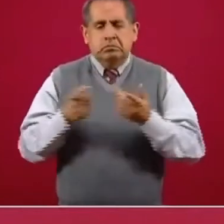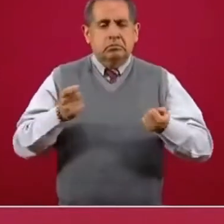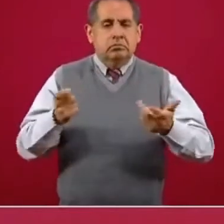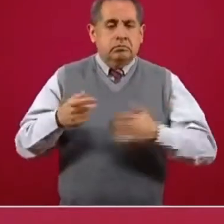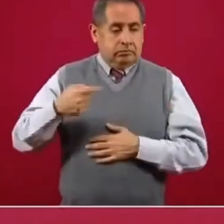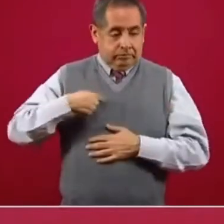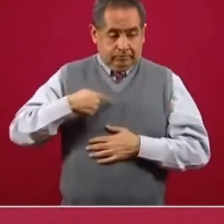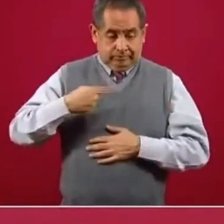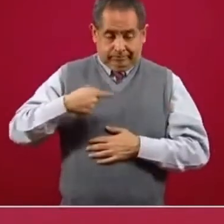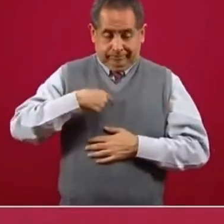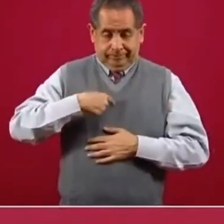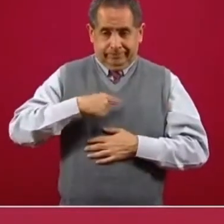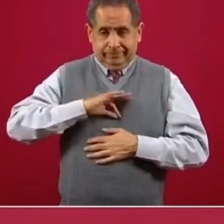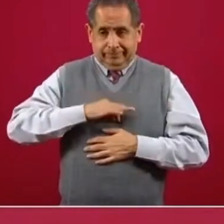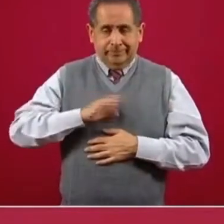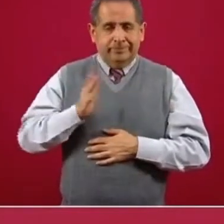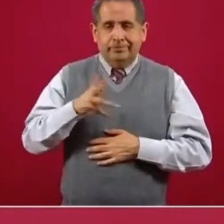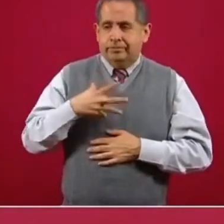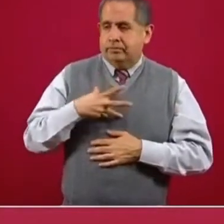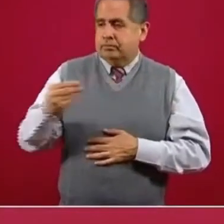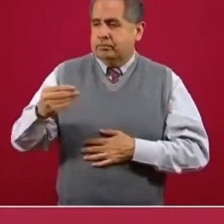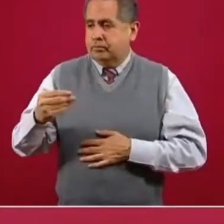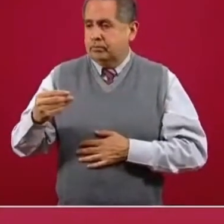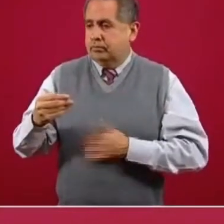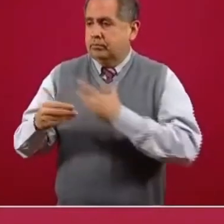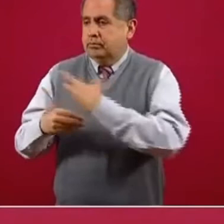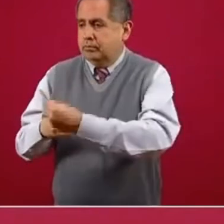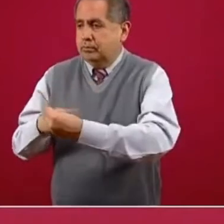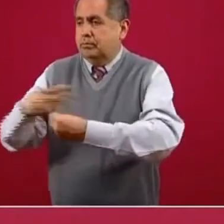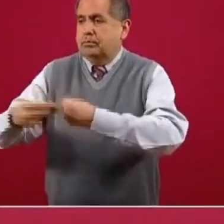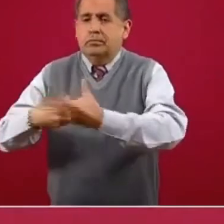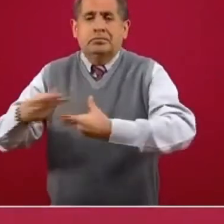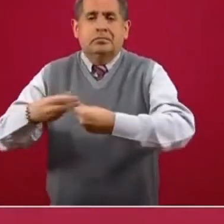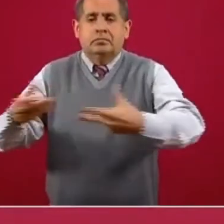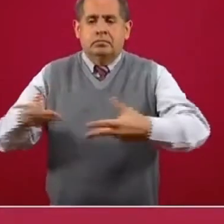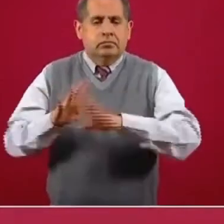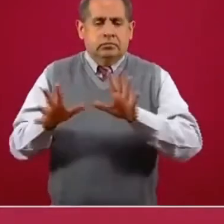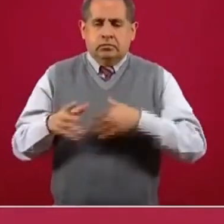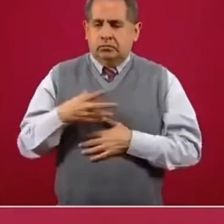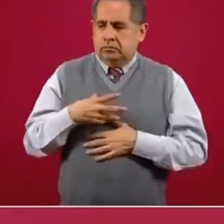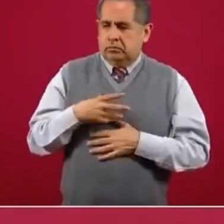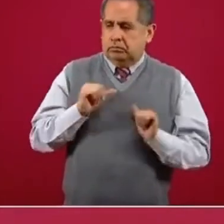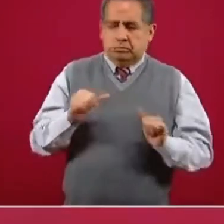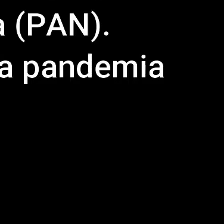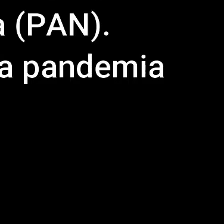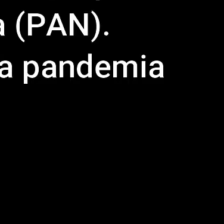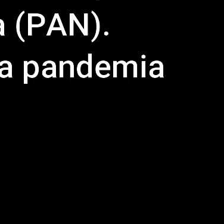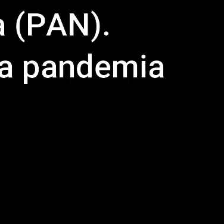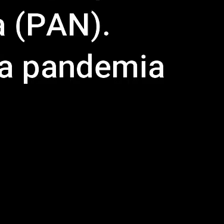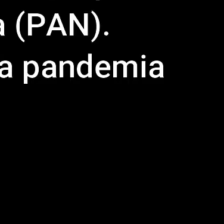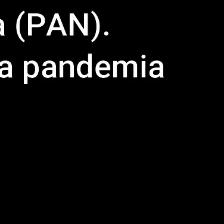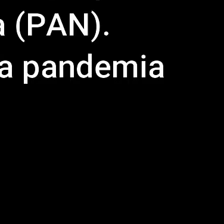Cada persona infectada ya no se reemplaza, ya no se sustituye dentro del grupo de personas infectadas.